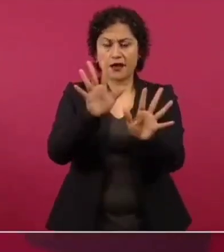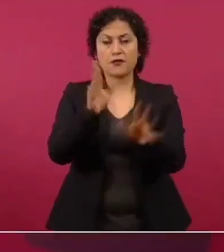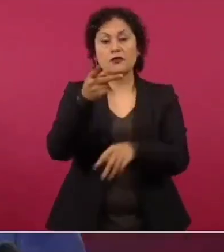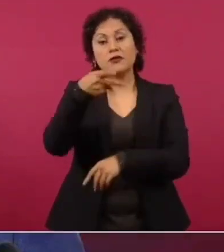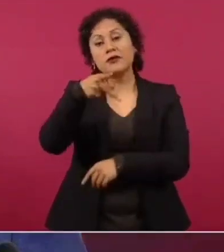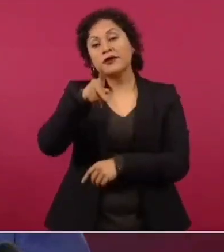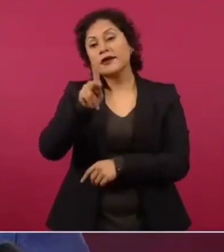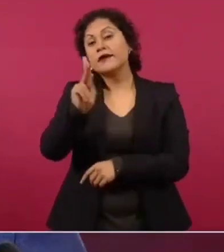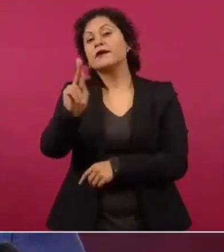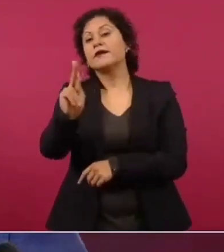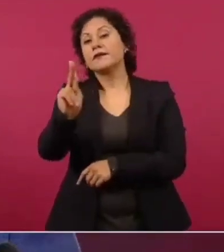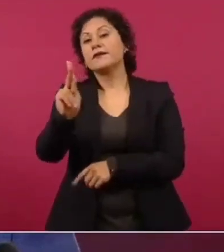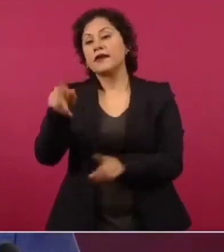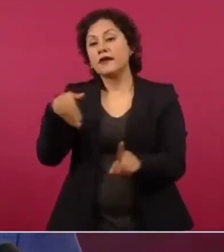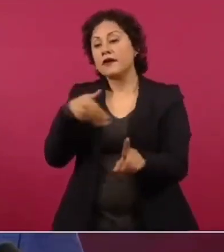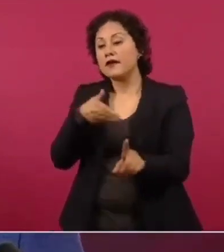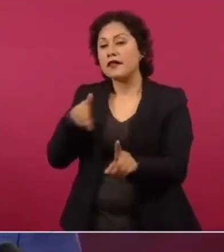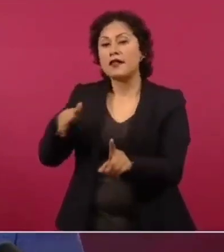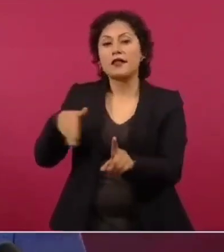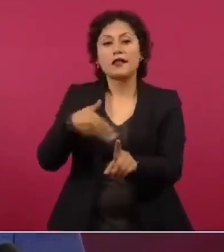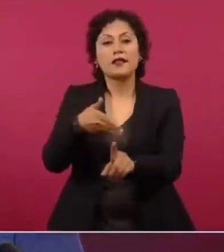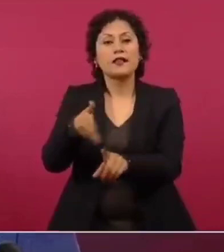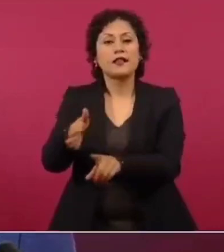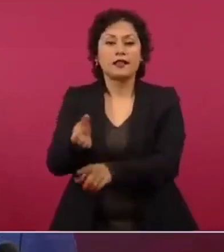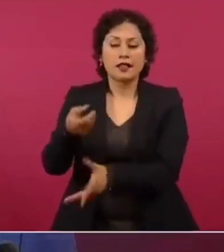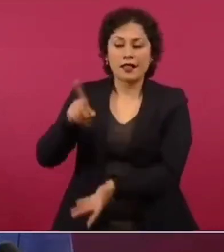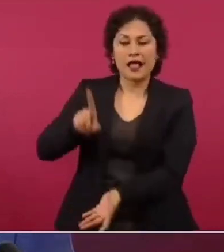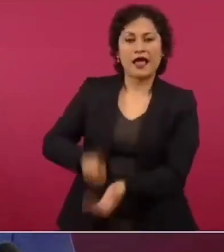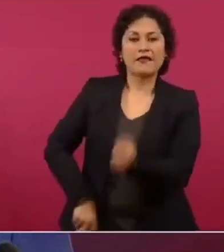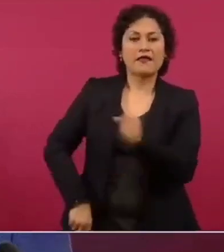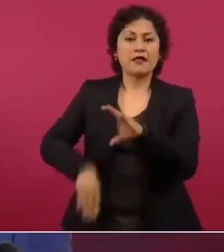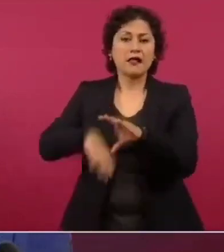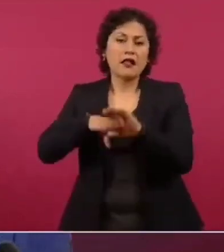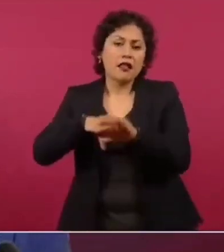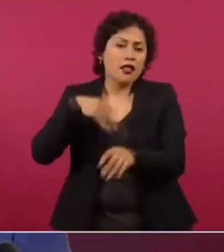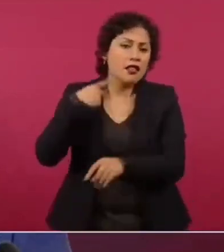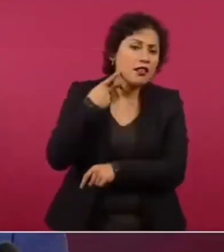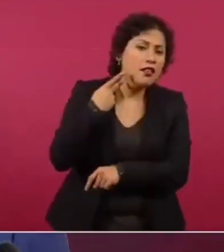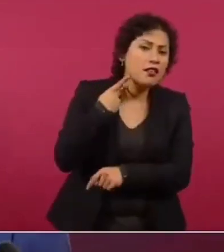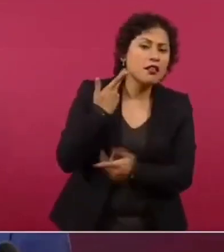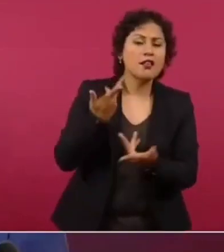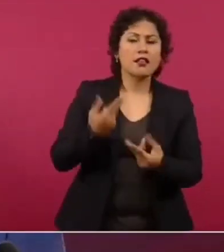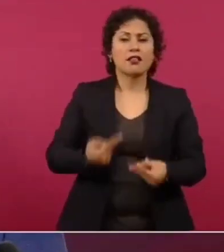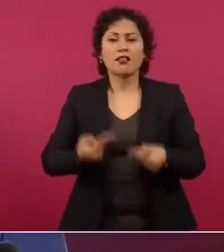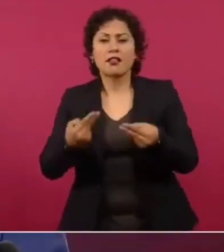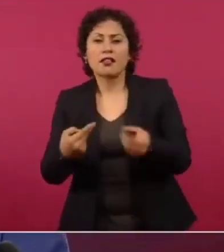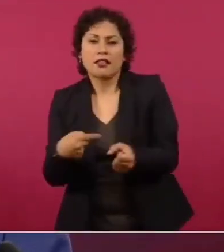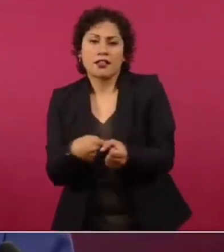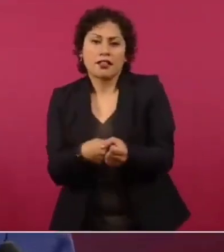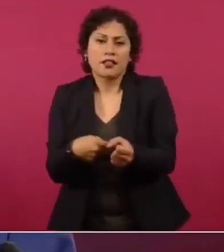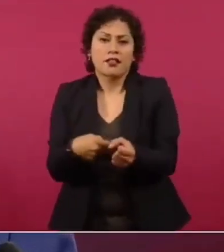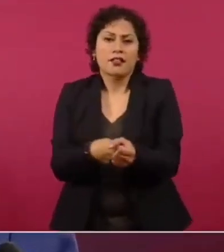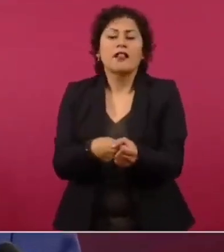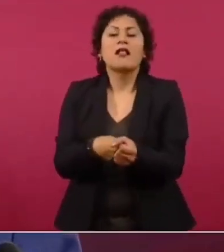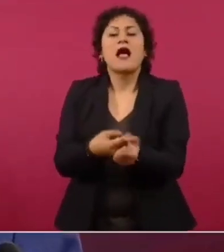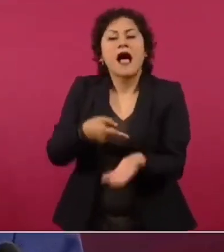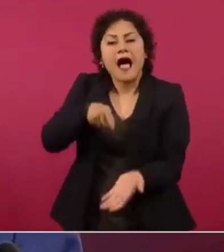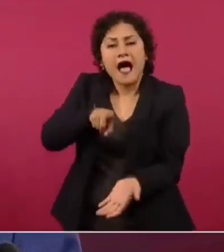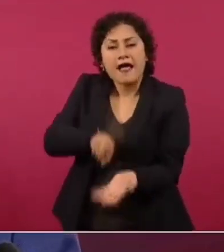pero la politiquería, los negocios que se hacen a la sombra del deporte